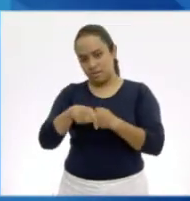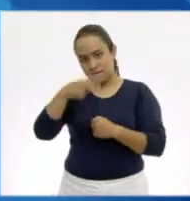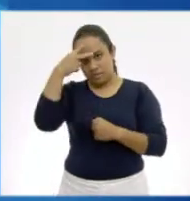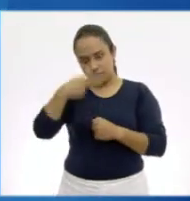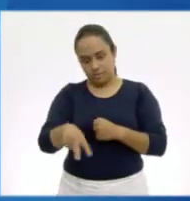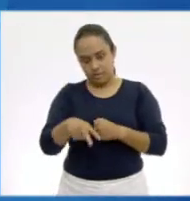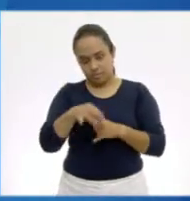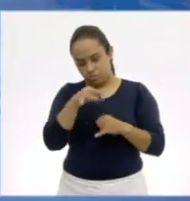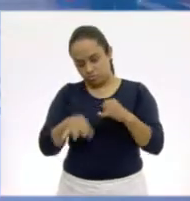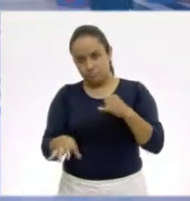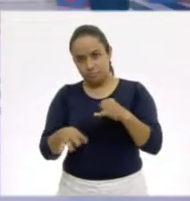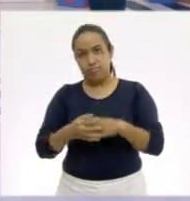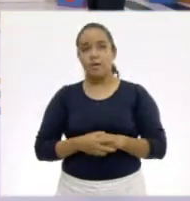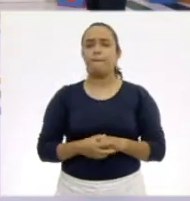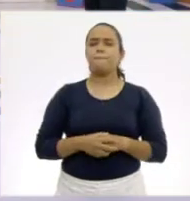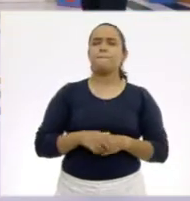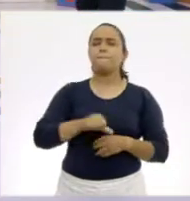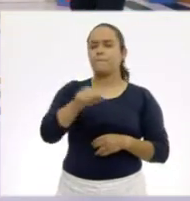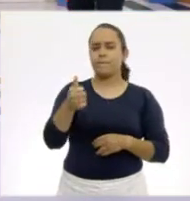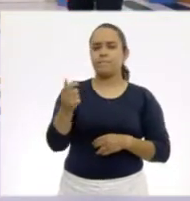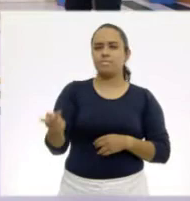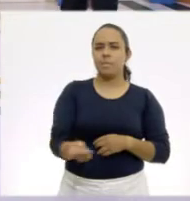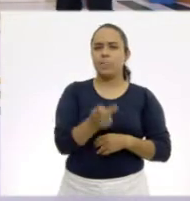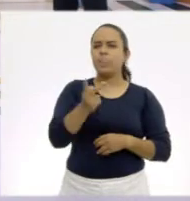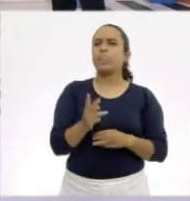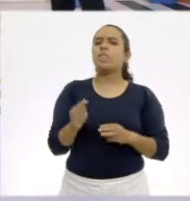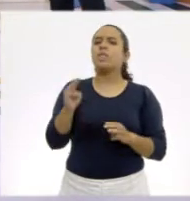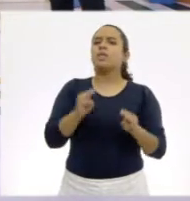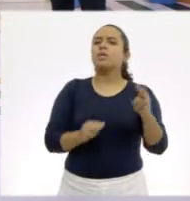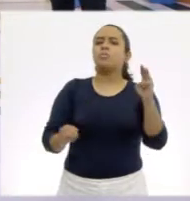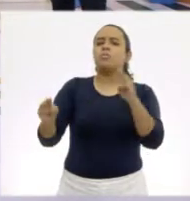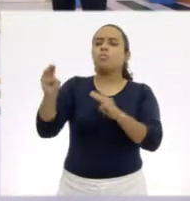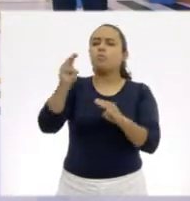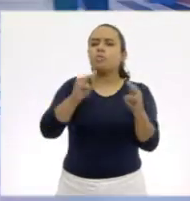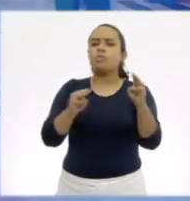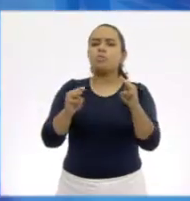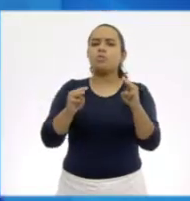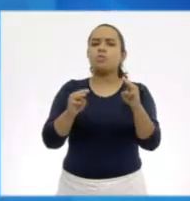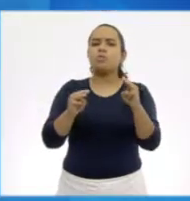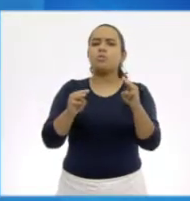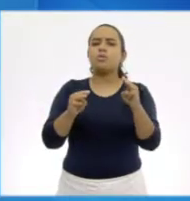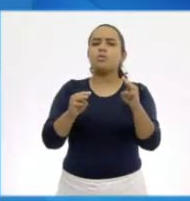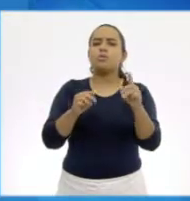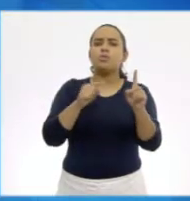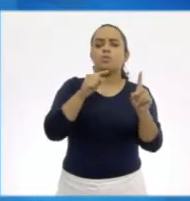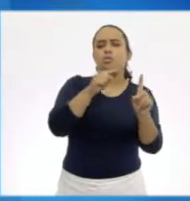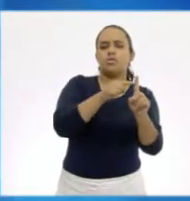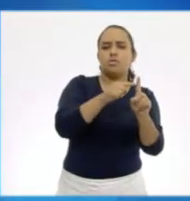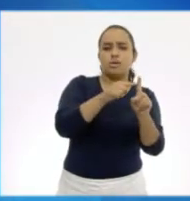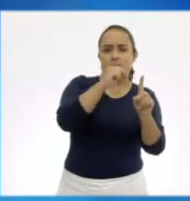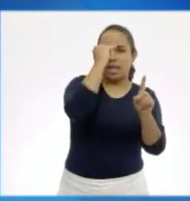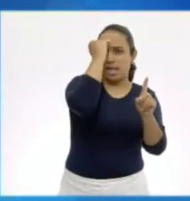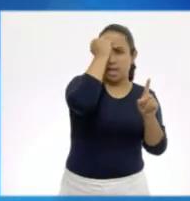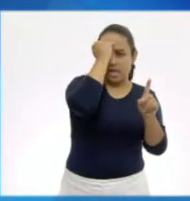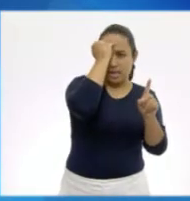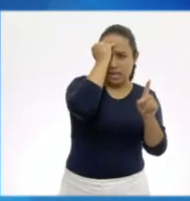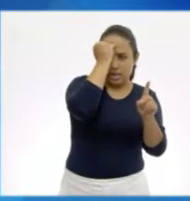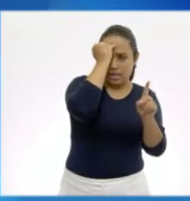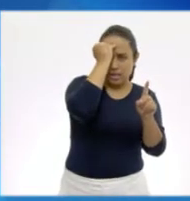te preguntara qué montaña está entre India,